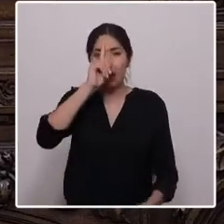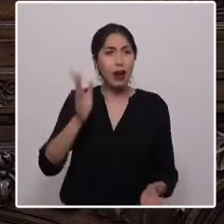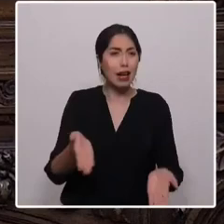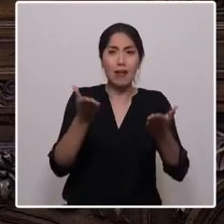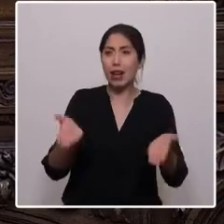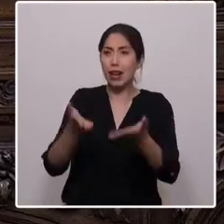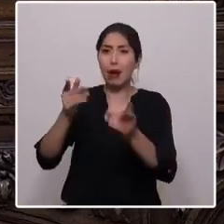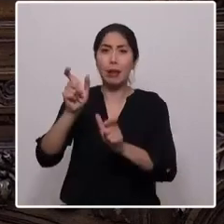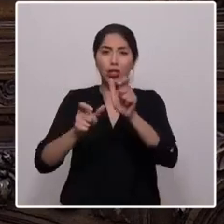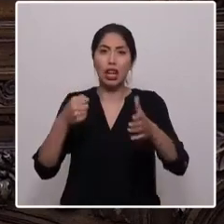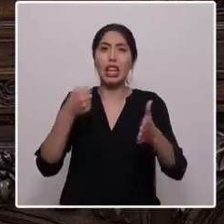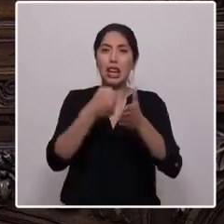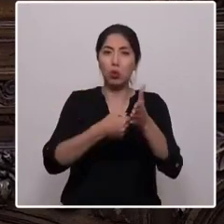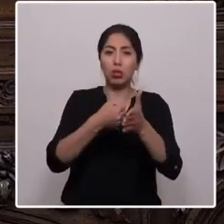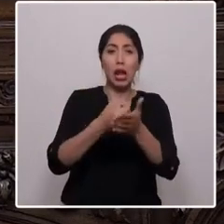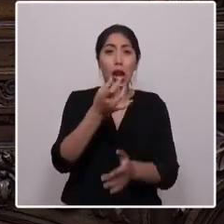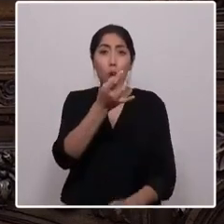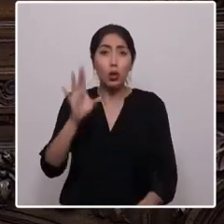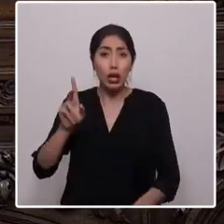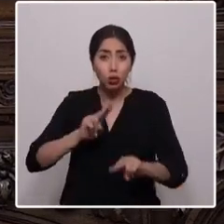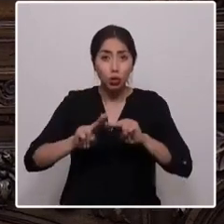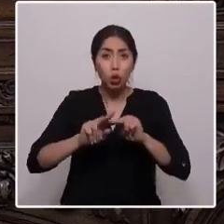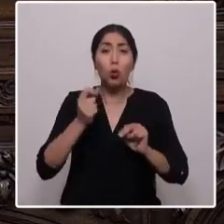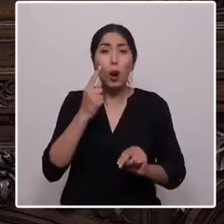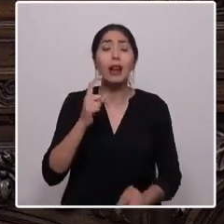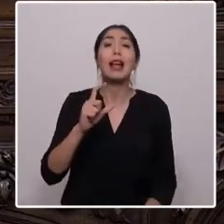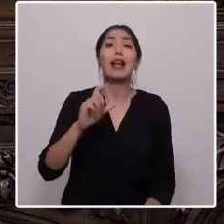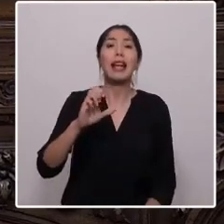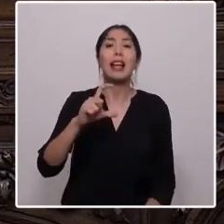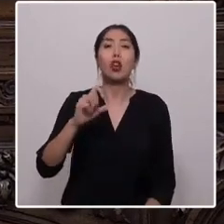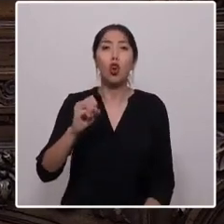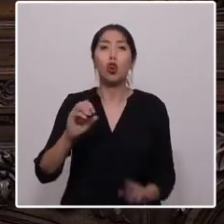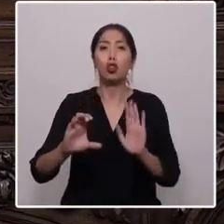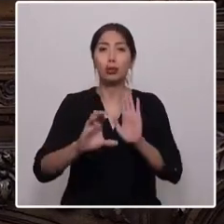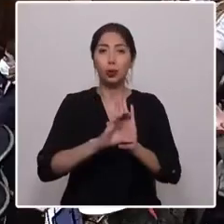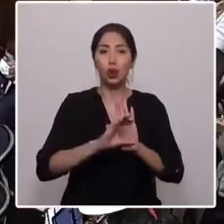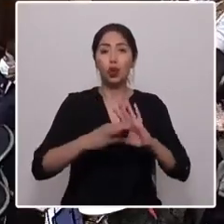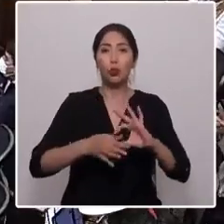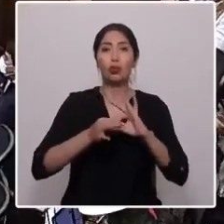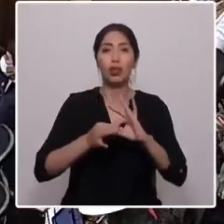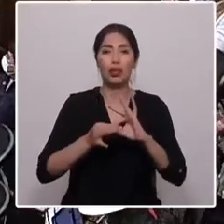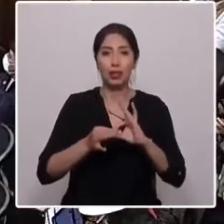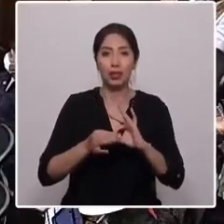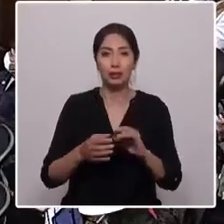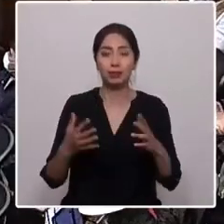es una eco-constitución. Muchas gracias. Aplausos. Aplausos. Aplausos. Aplausos.